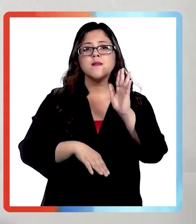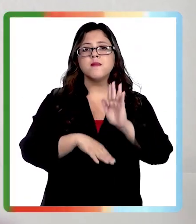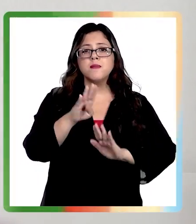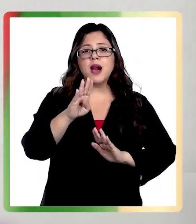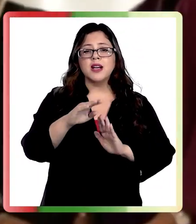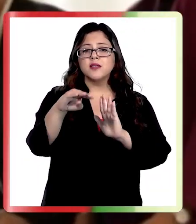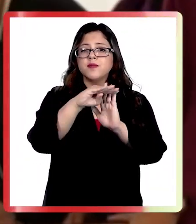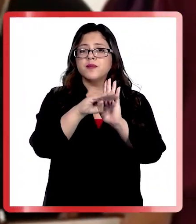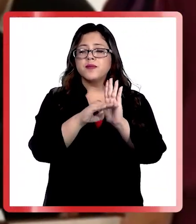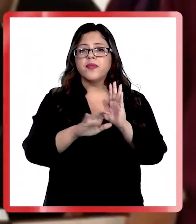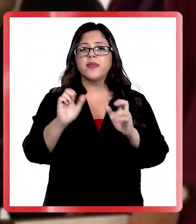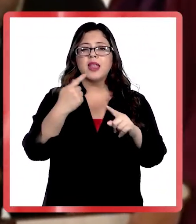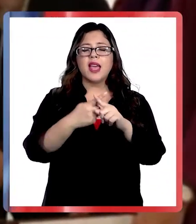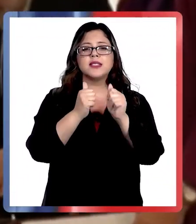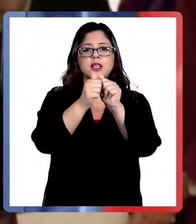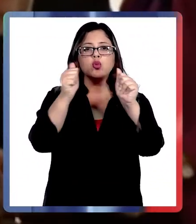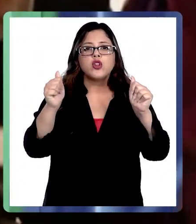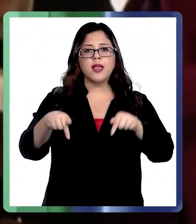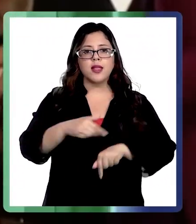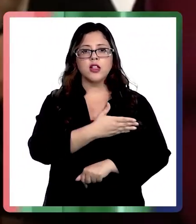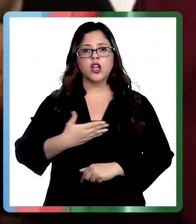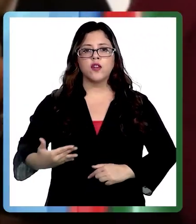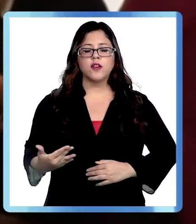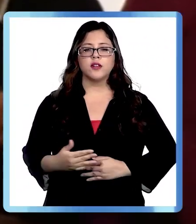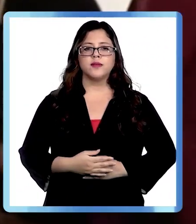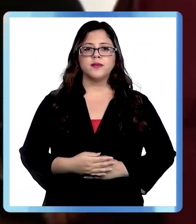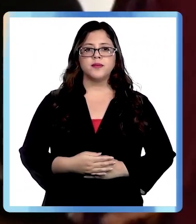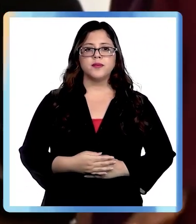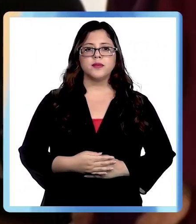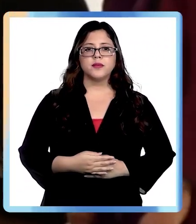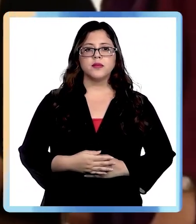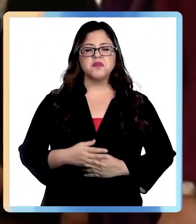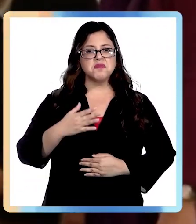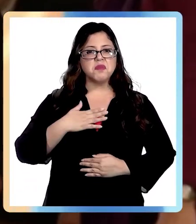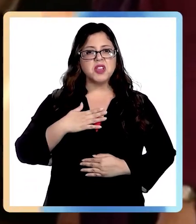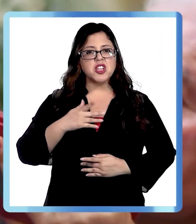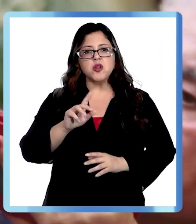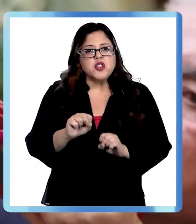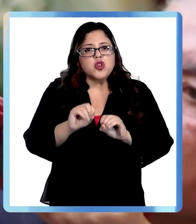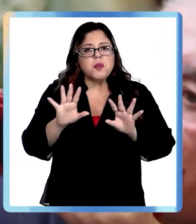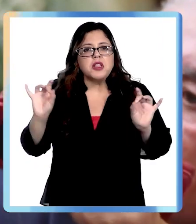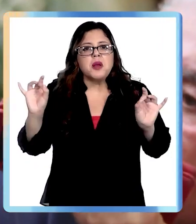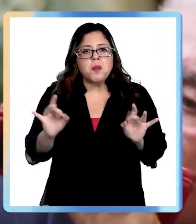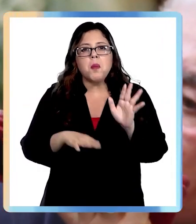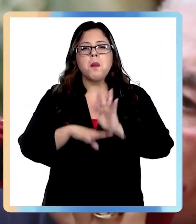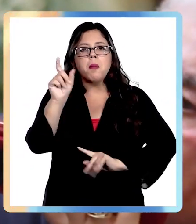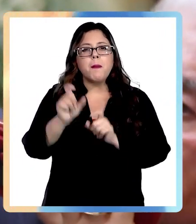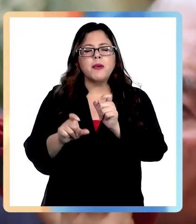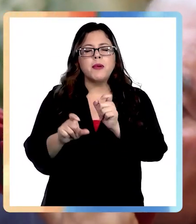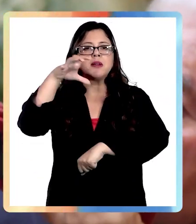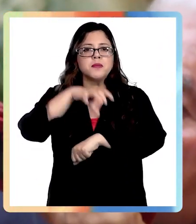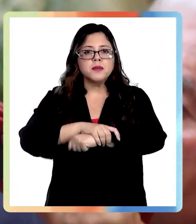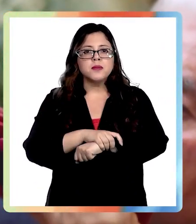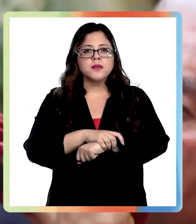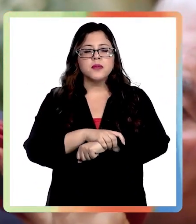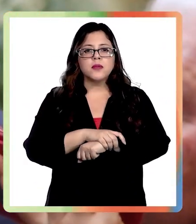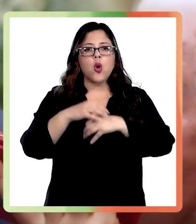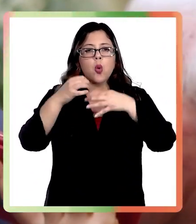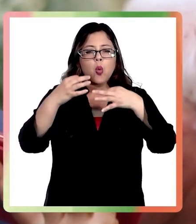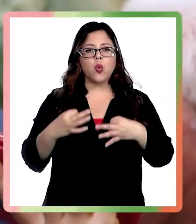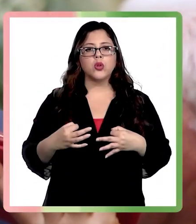lista ex autoridades de este gobierno. No me sorprendería empezar a ver un desfile más de personas detenidas durante